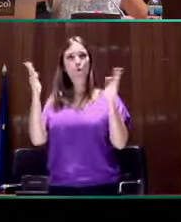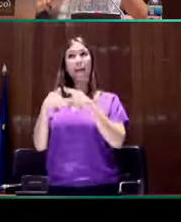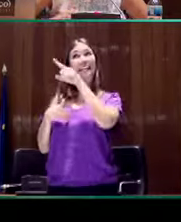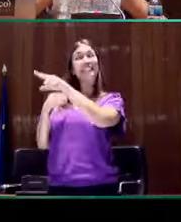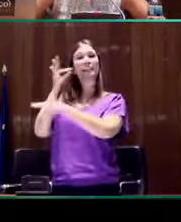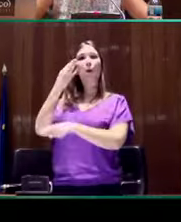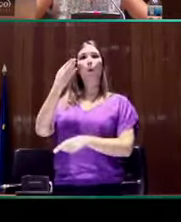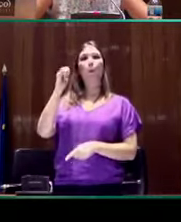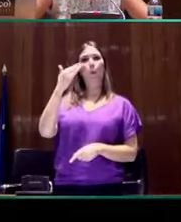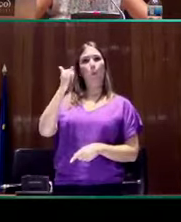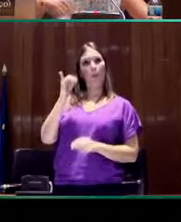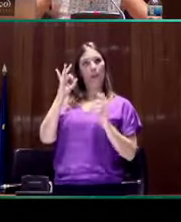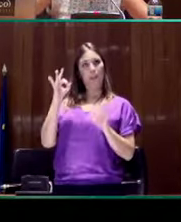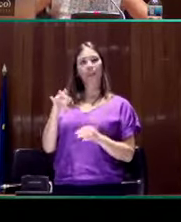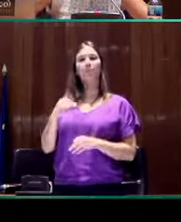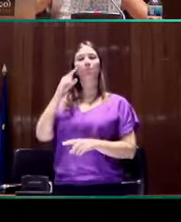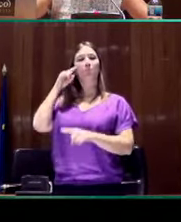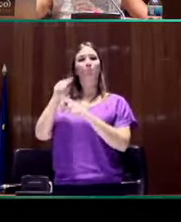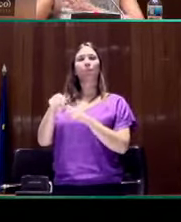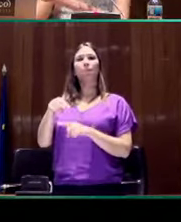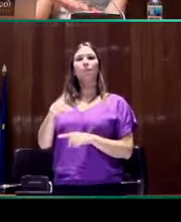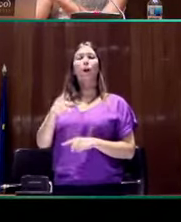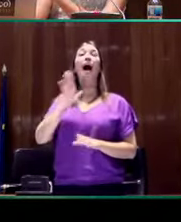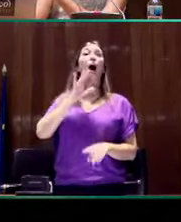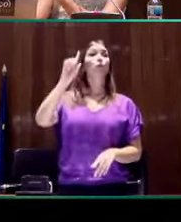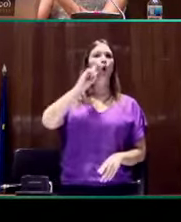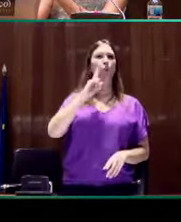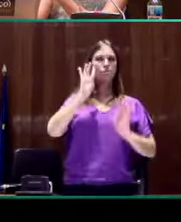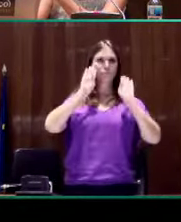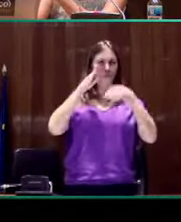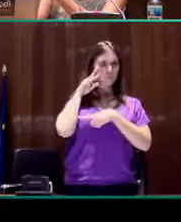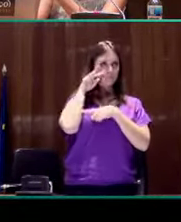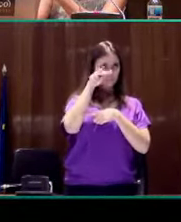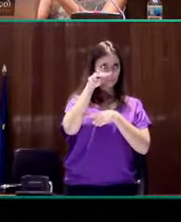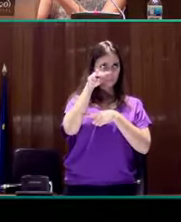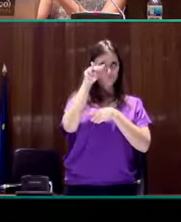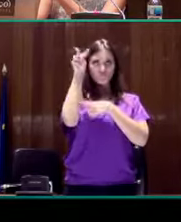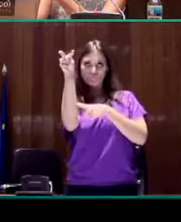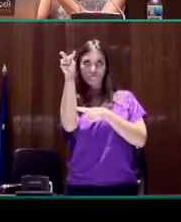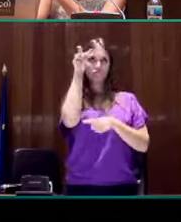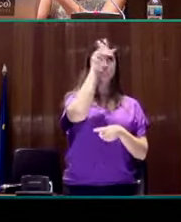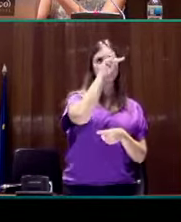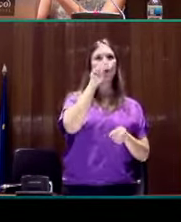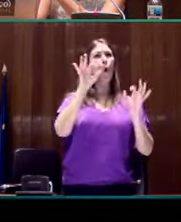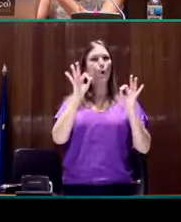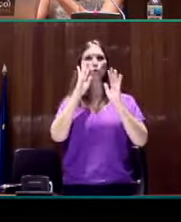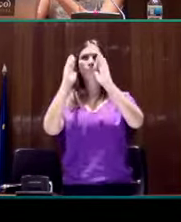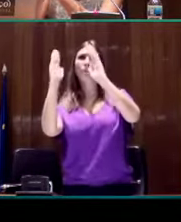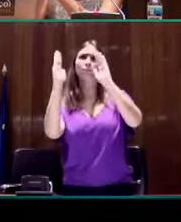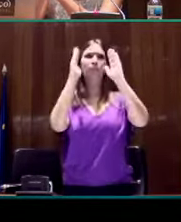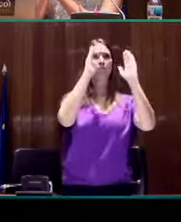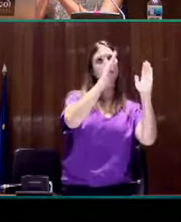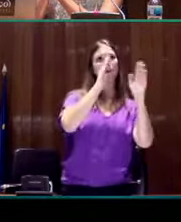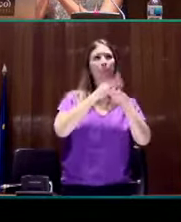este caso, que fue la que utilizamos para figuración. Los sordos obtienen una concentración en los puntos más importantes, que son los que dan lugar a la